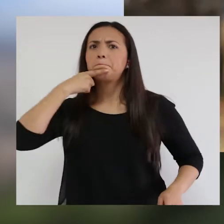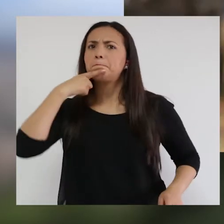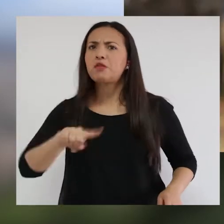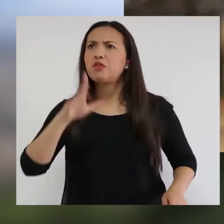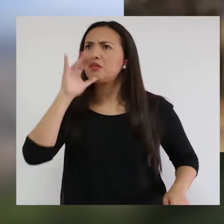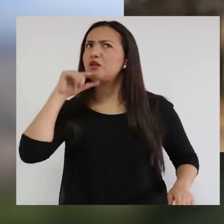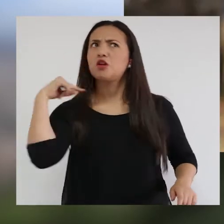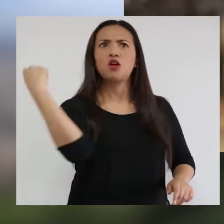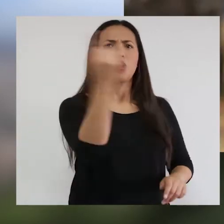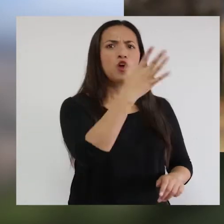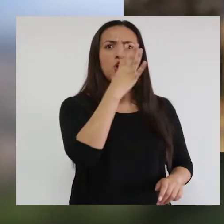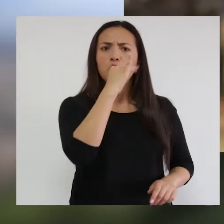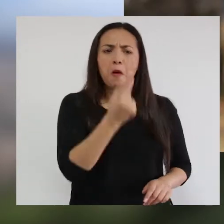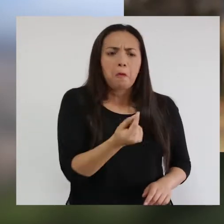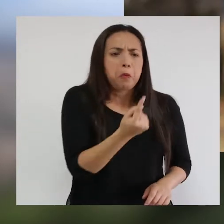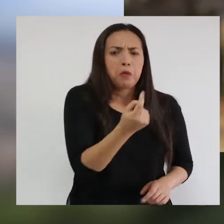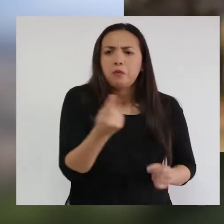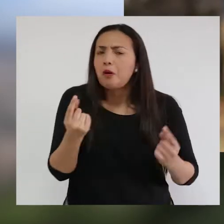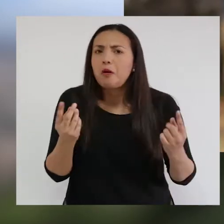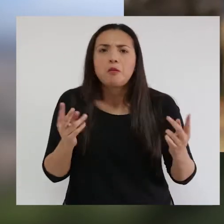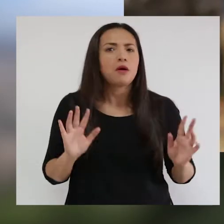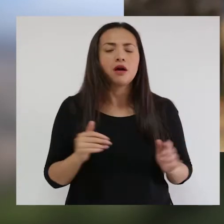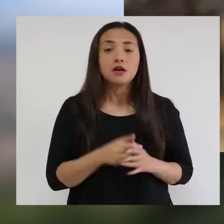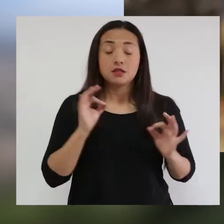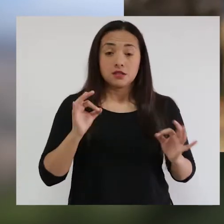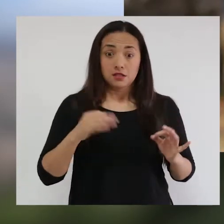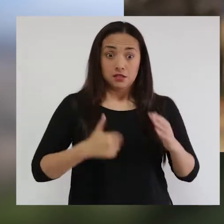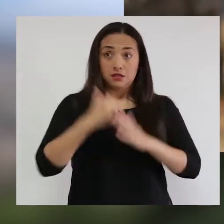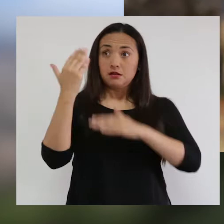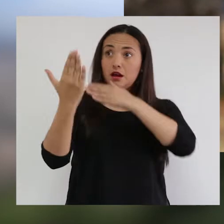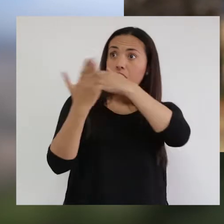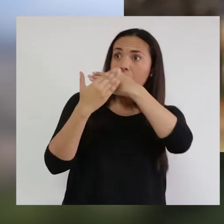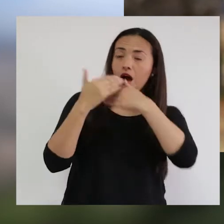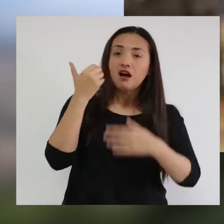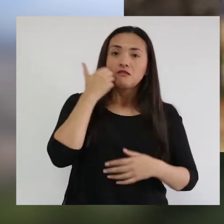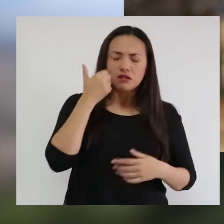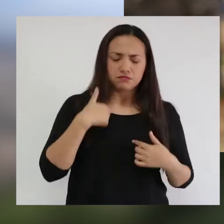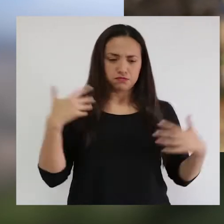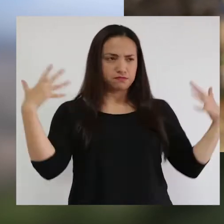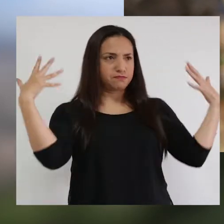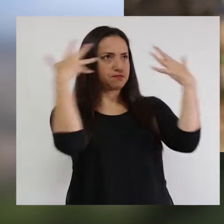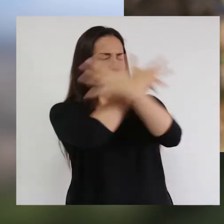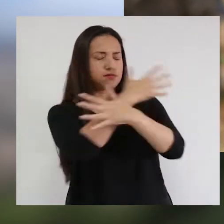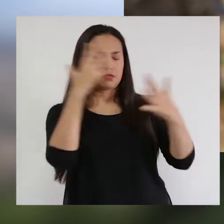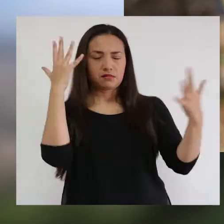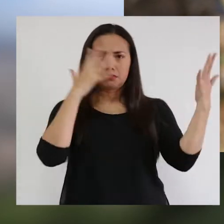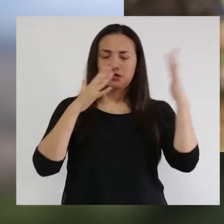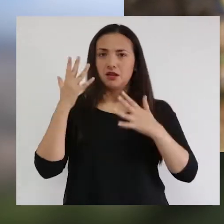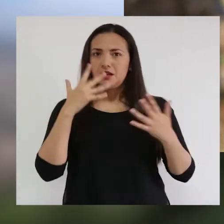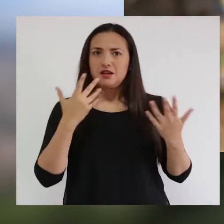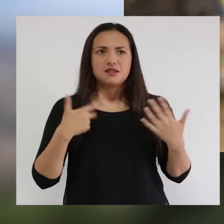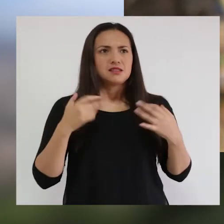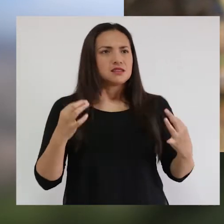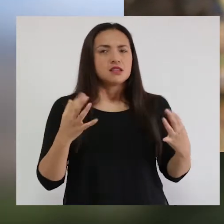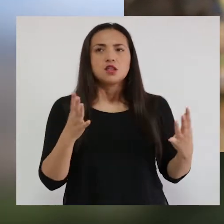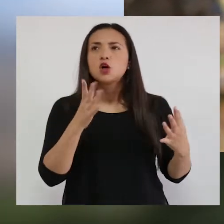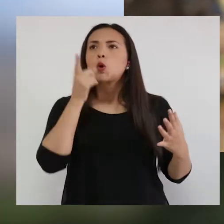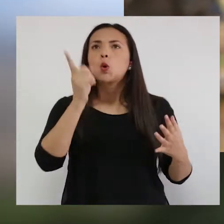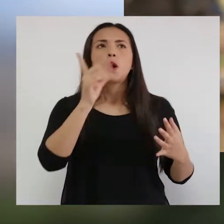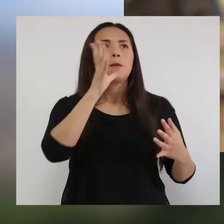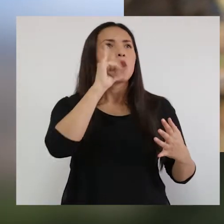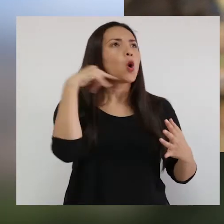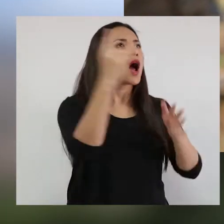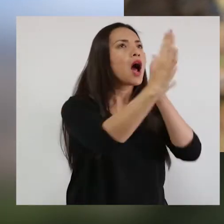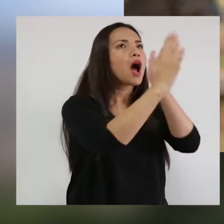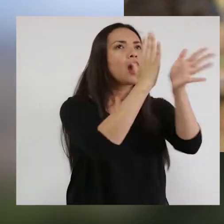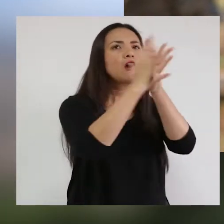Y al comienzo quedas un poco perplejo y quedas desorientado, porque desafortunadamente no existía